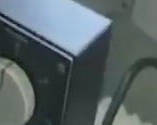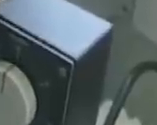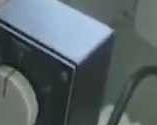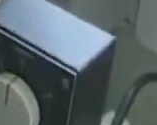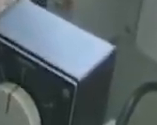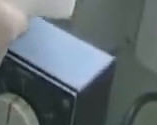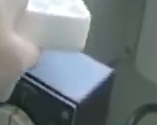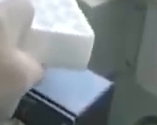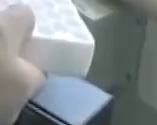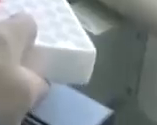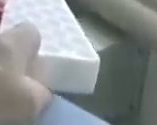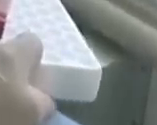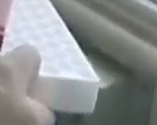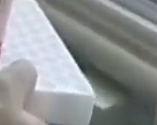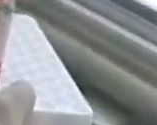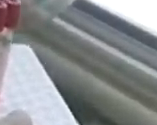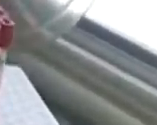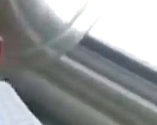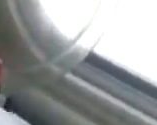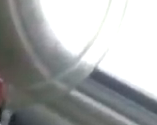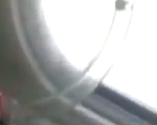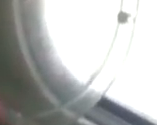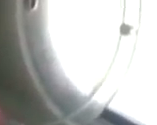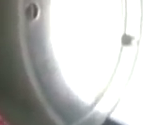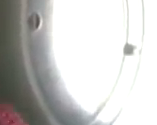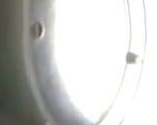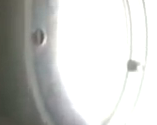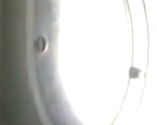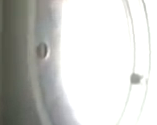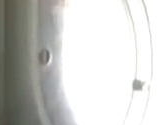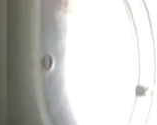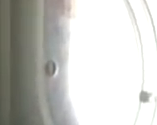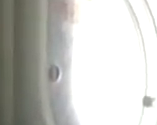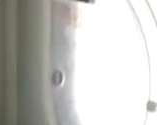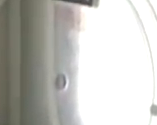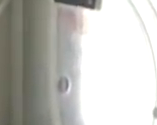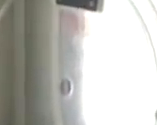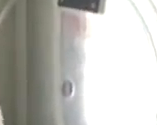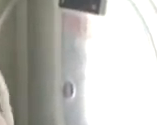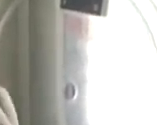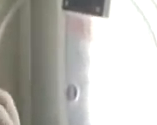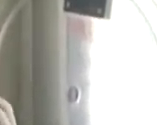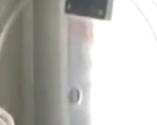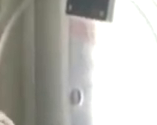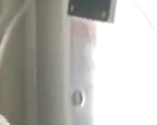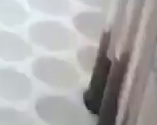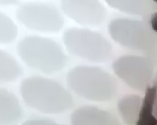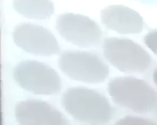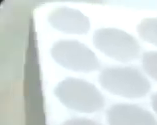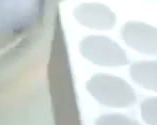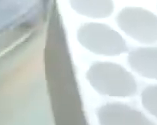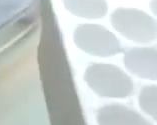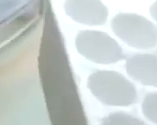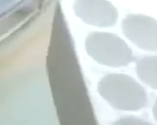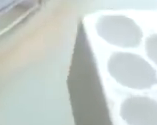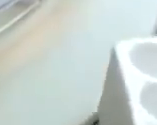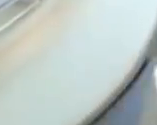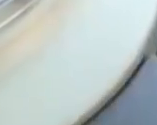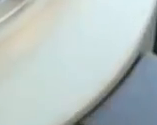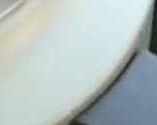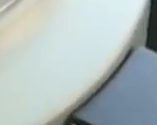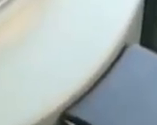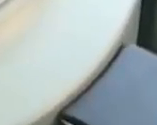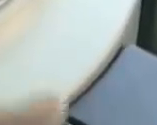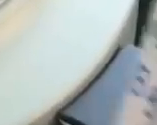determina con más exactitud la carga viral. La misión es el diagnóstico rápido, efectivo. Y,